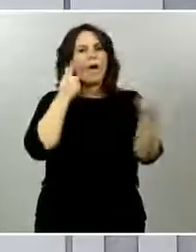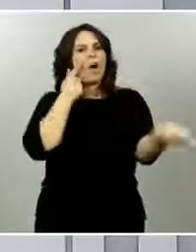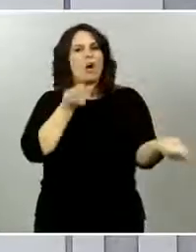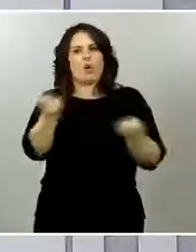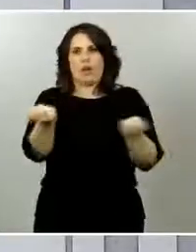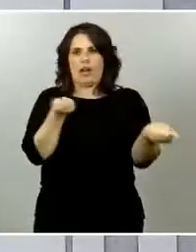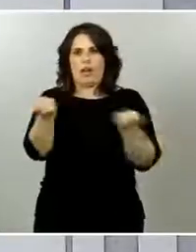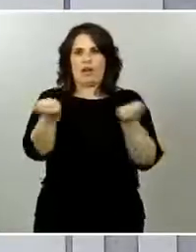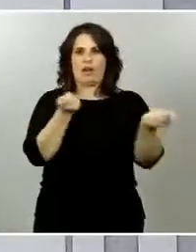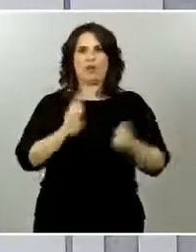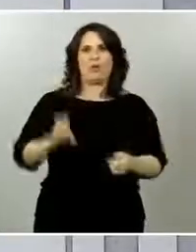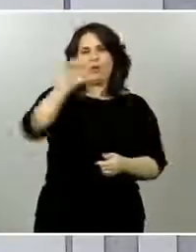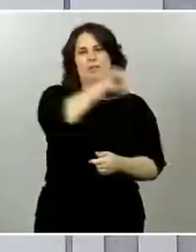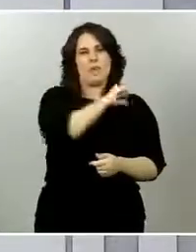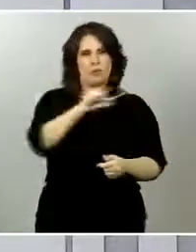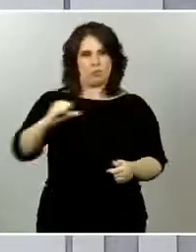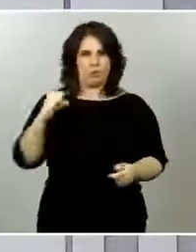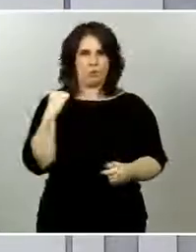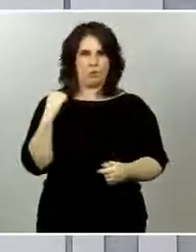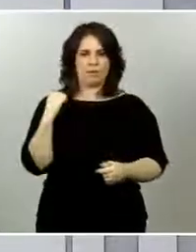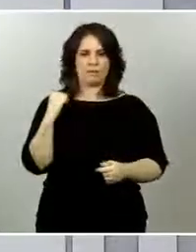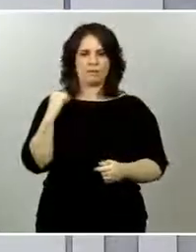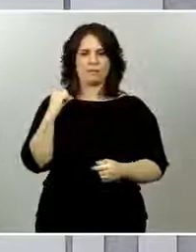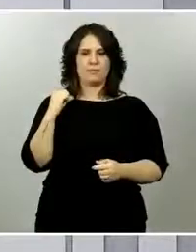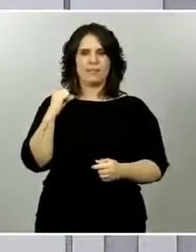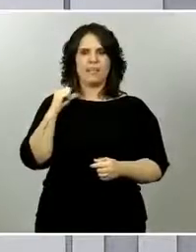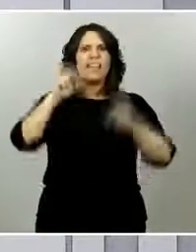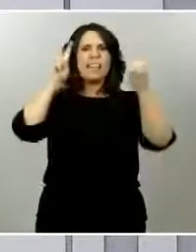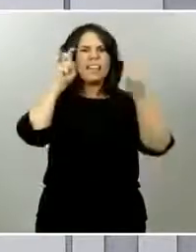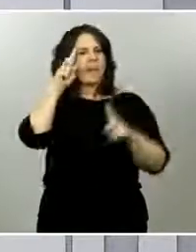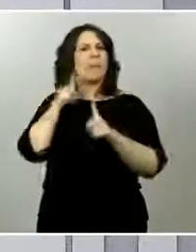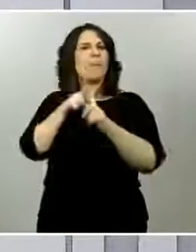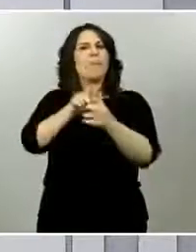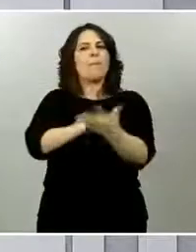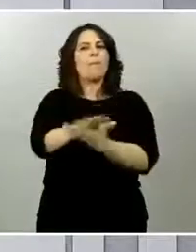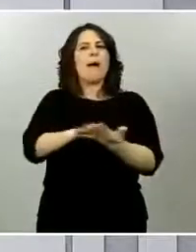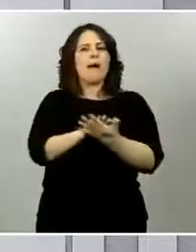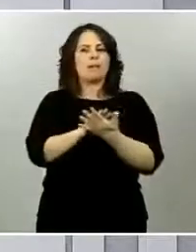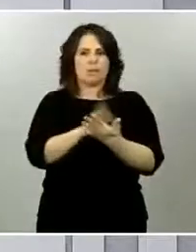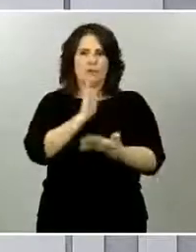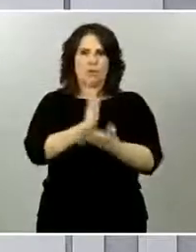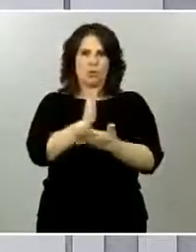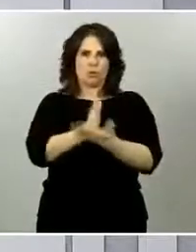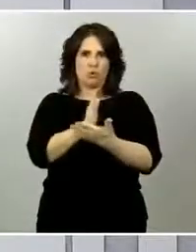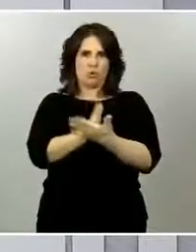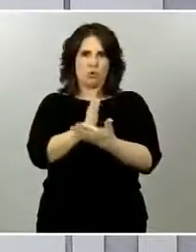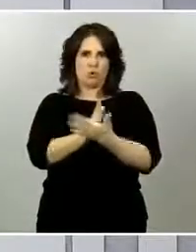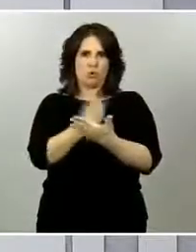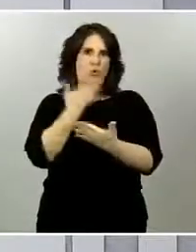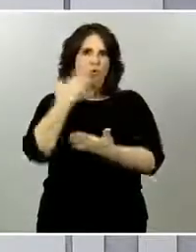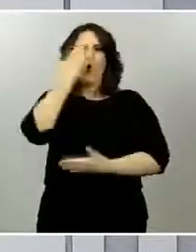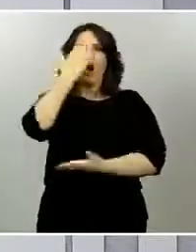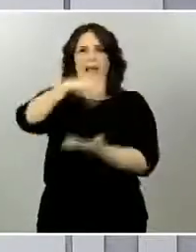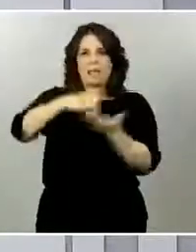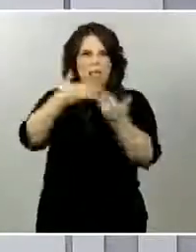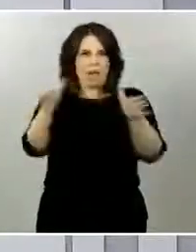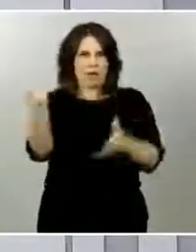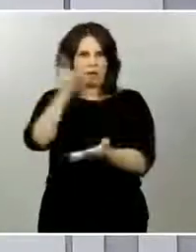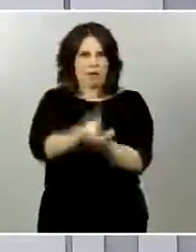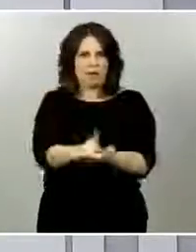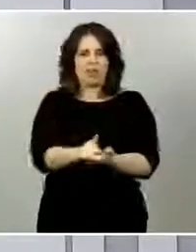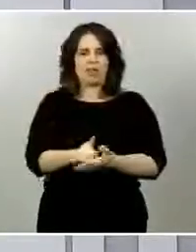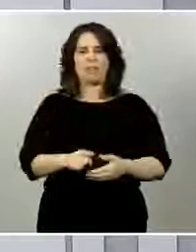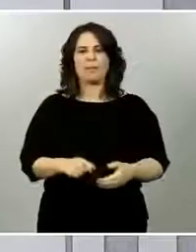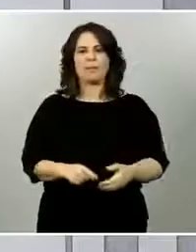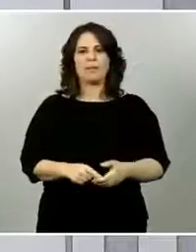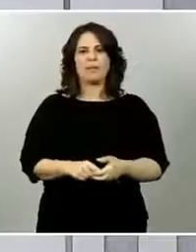presidente ha habido varias intervenciones y del propio presidente en este sentido, en relación con la coordinación de las diferentes comunidades